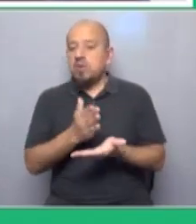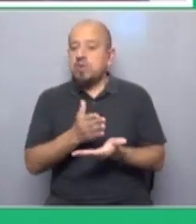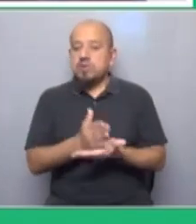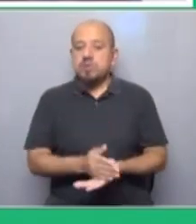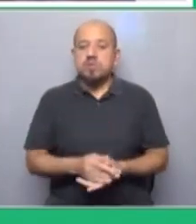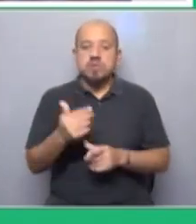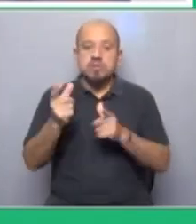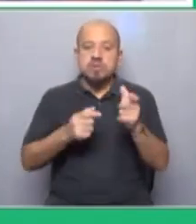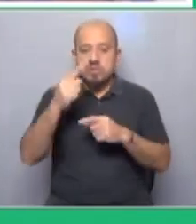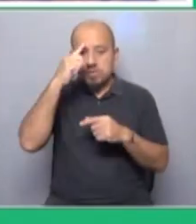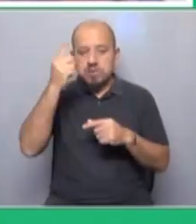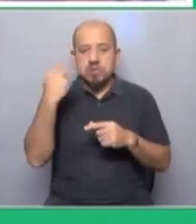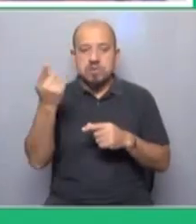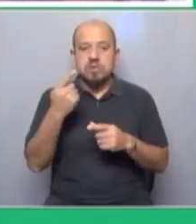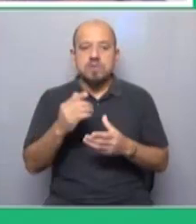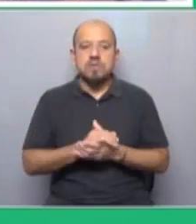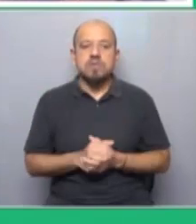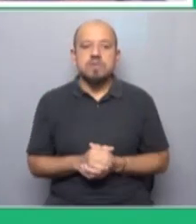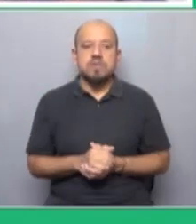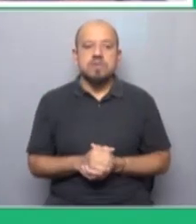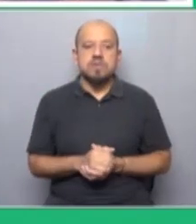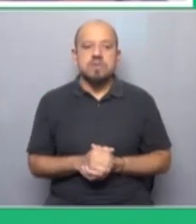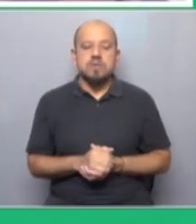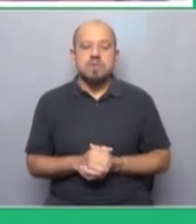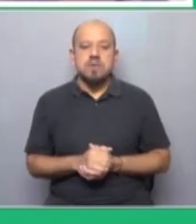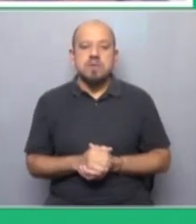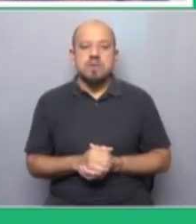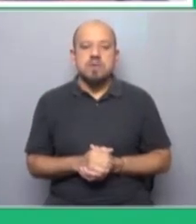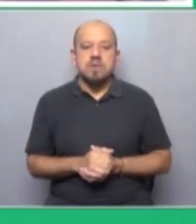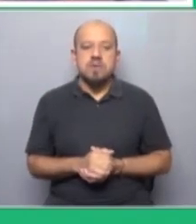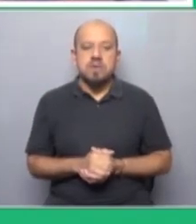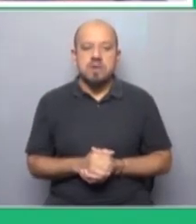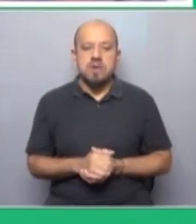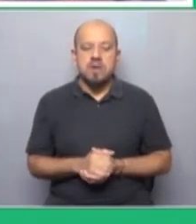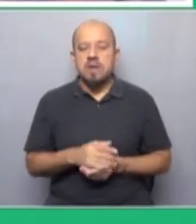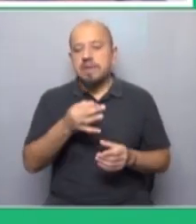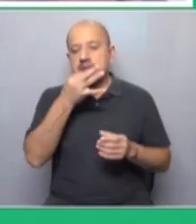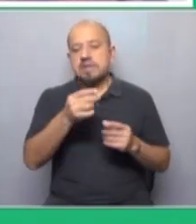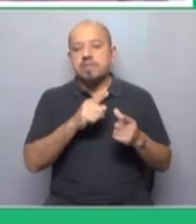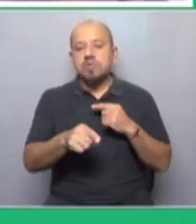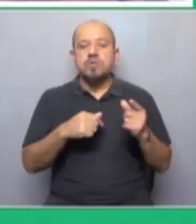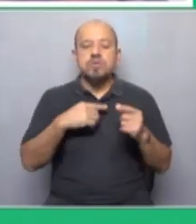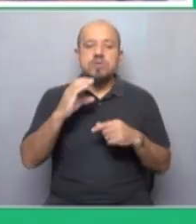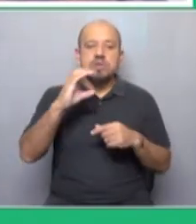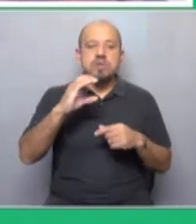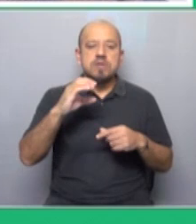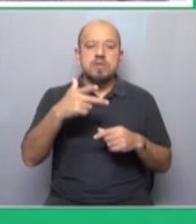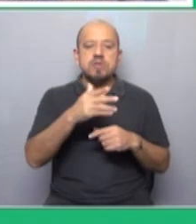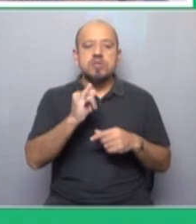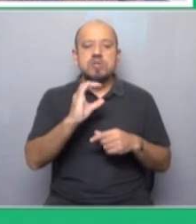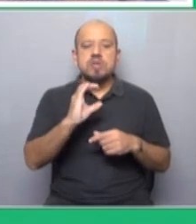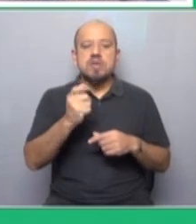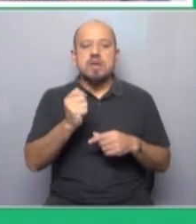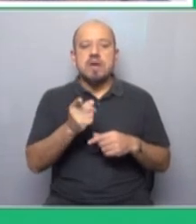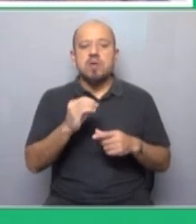inmigrantes. William, en el comienzo del programa hablábamos un poco de lo que eran los reclamos allá en Chicago, ¿no? Por ejemplo,